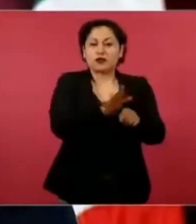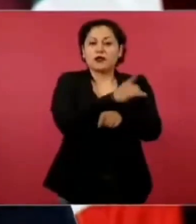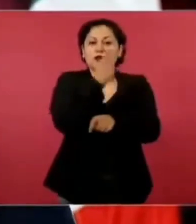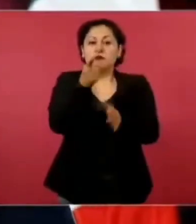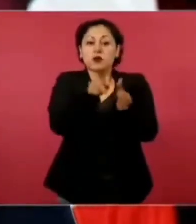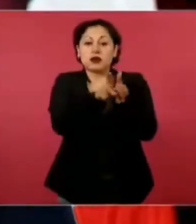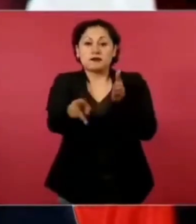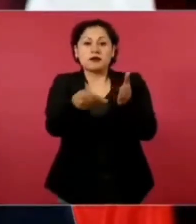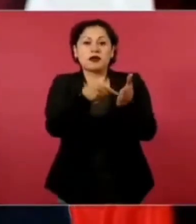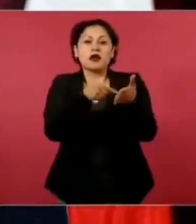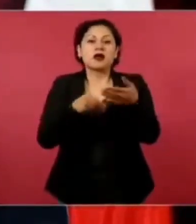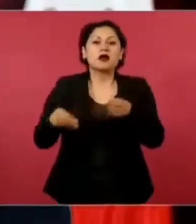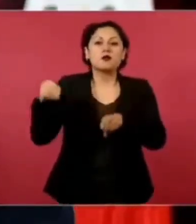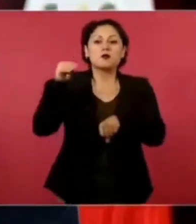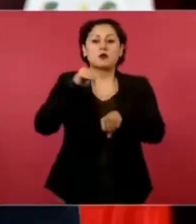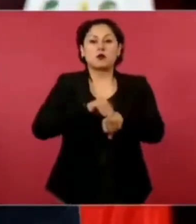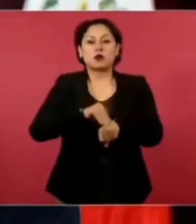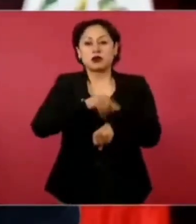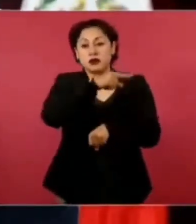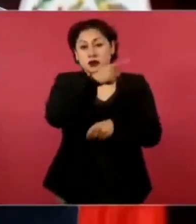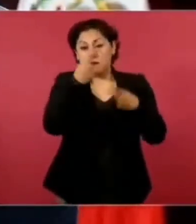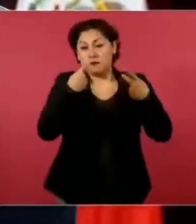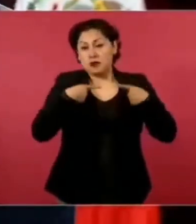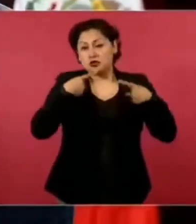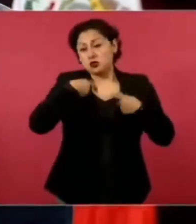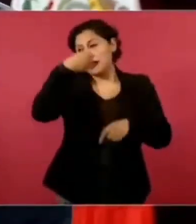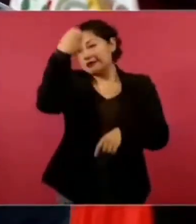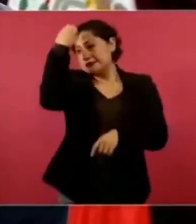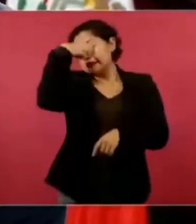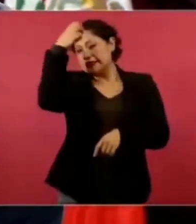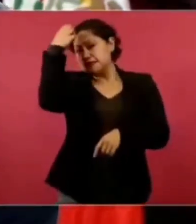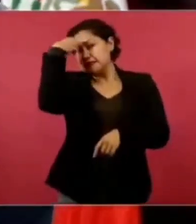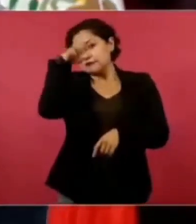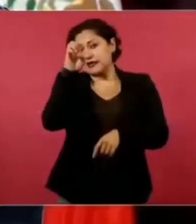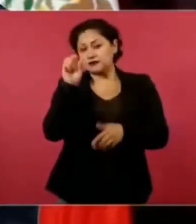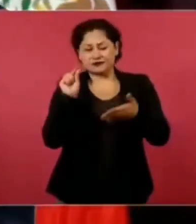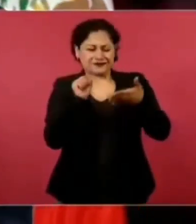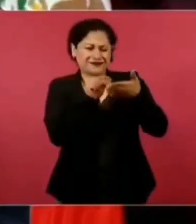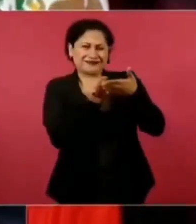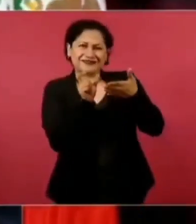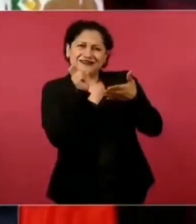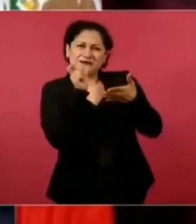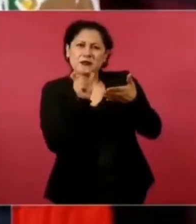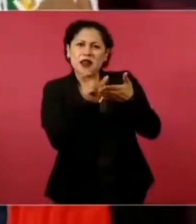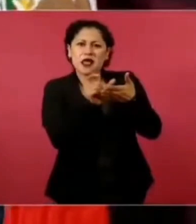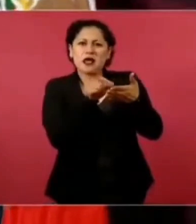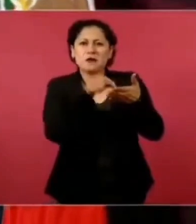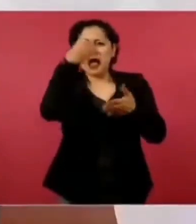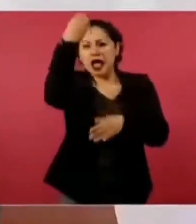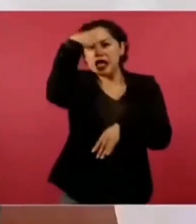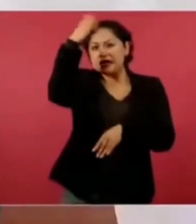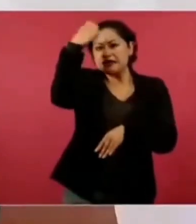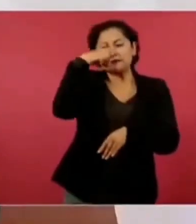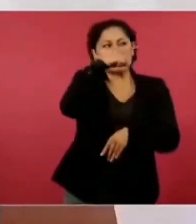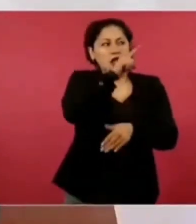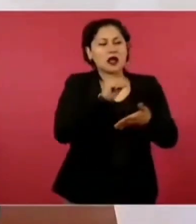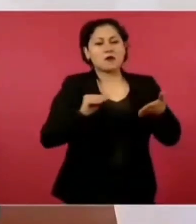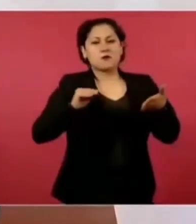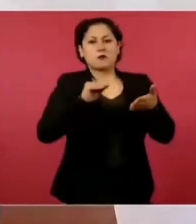expertos, eso es mucho del periodismo de derecha conservador y del Reforma.